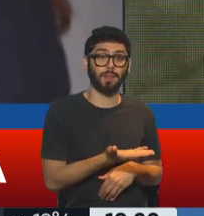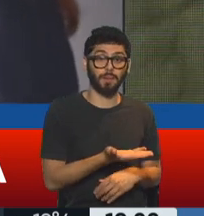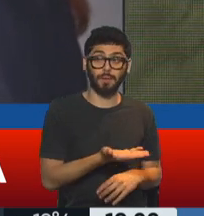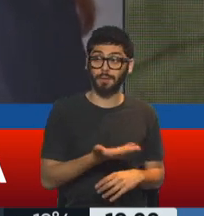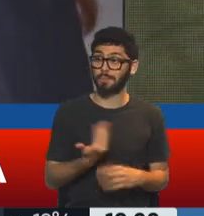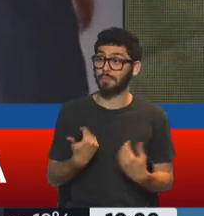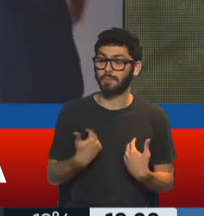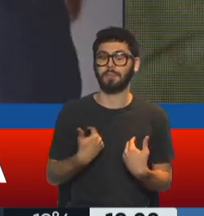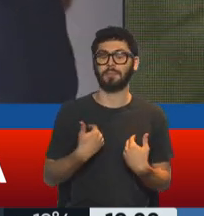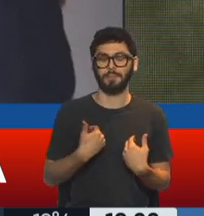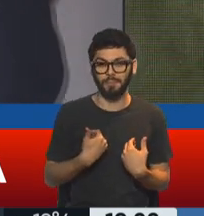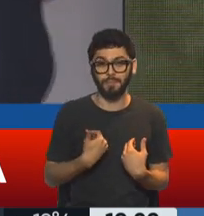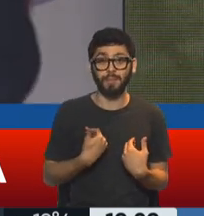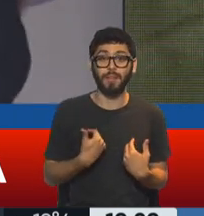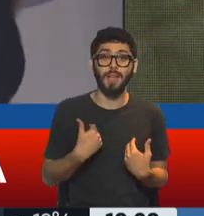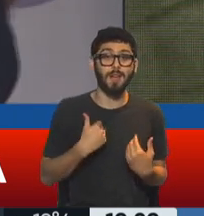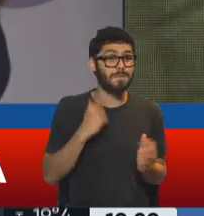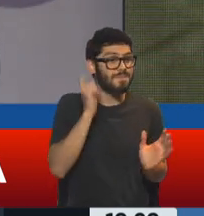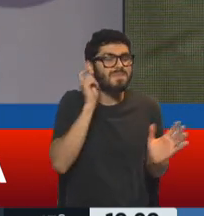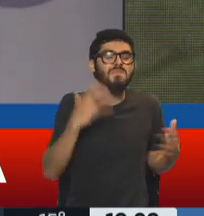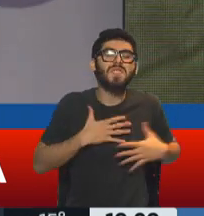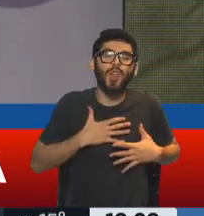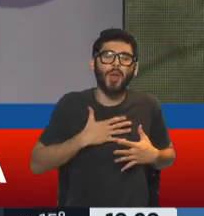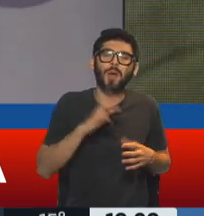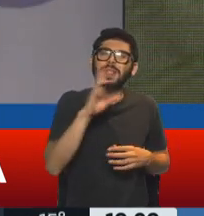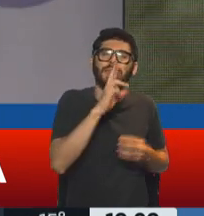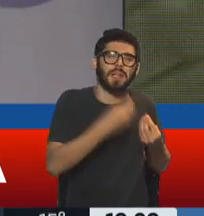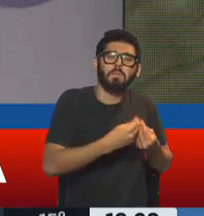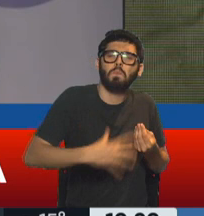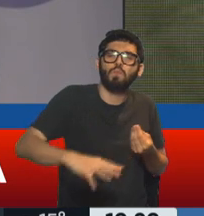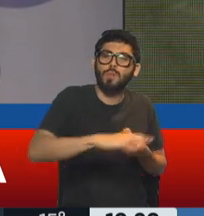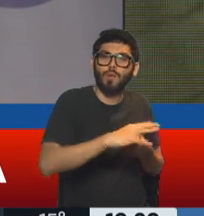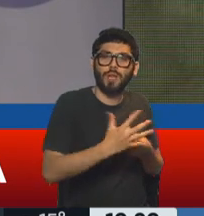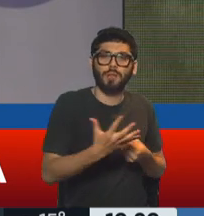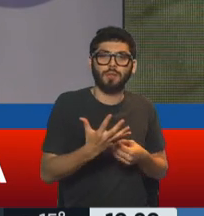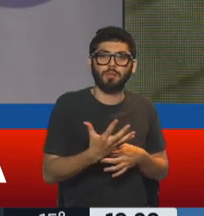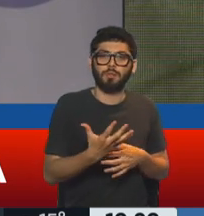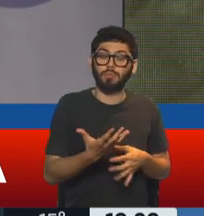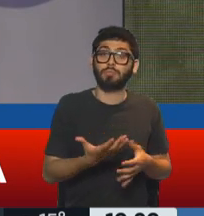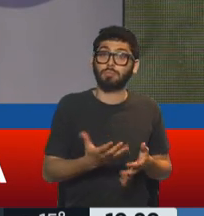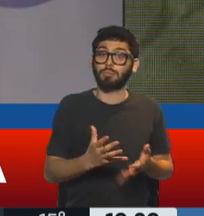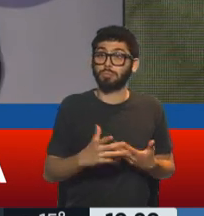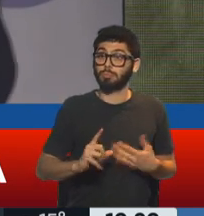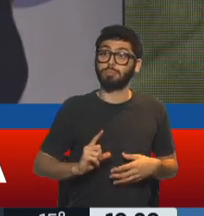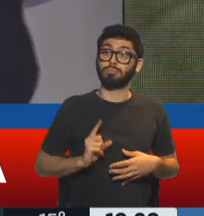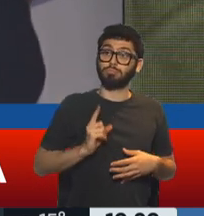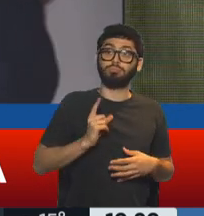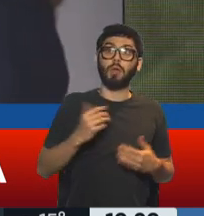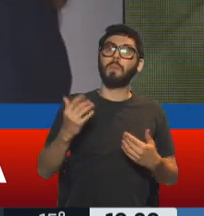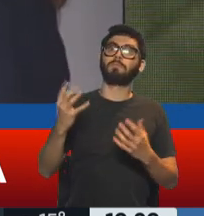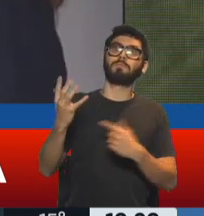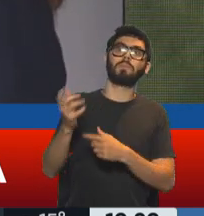Y a muchas chicas de mi generación y de las que vinieron, orgullosamente hemos sido Mafalditas,